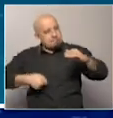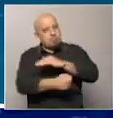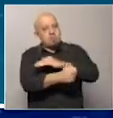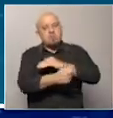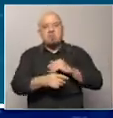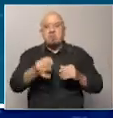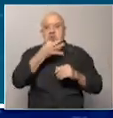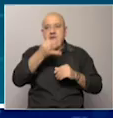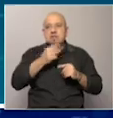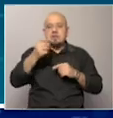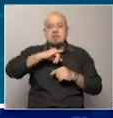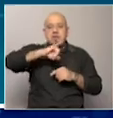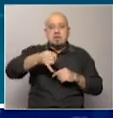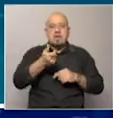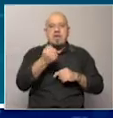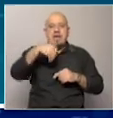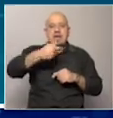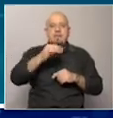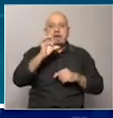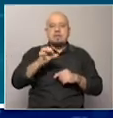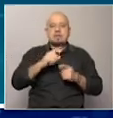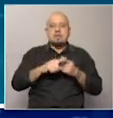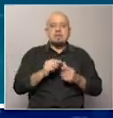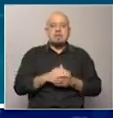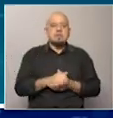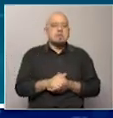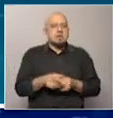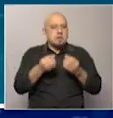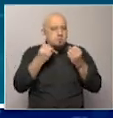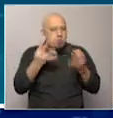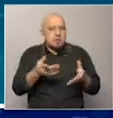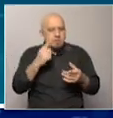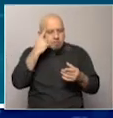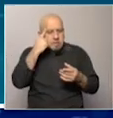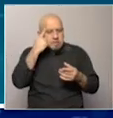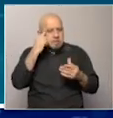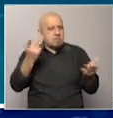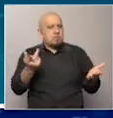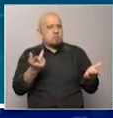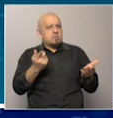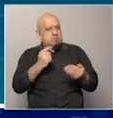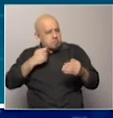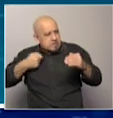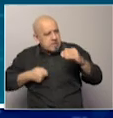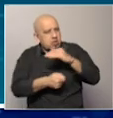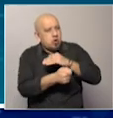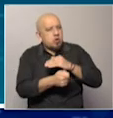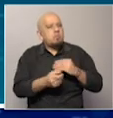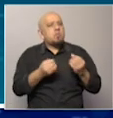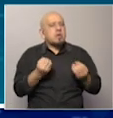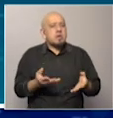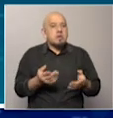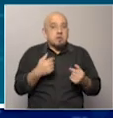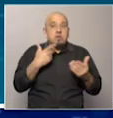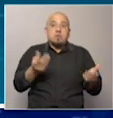los portavoces de Hamas y de yihad islámico, Pilar. ¿Y por qué consideran esto como una traición cuando en realidad podría llegar a ser una buena